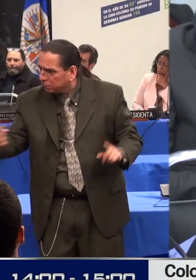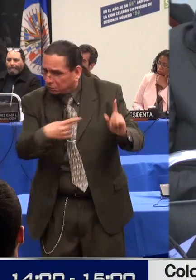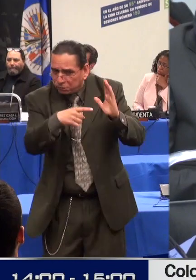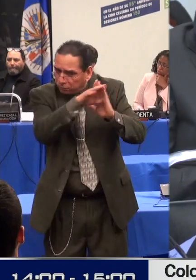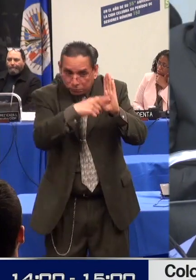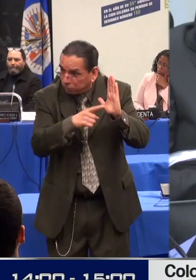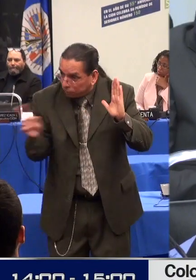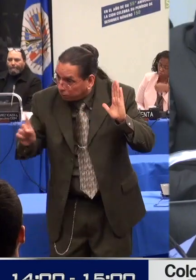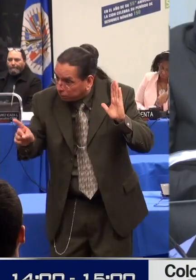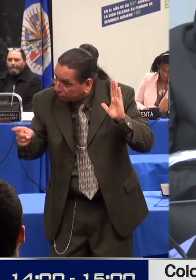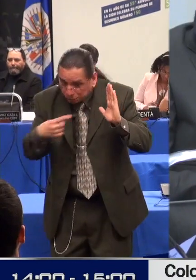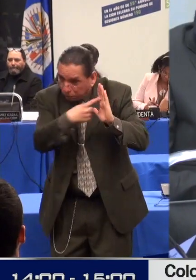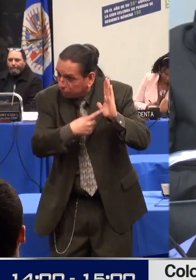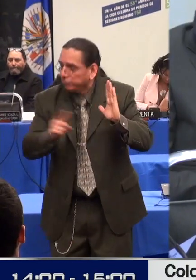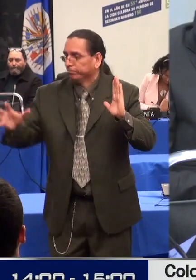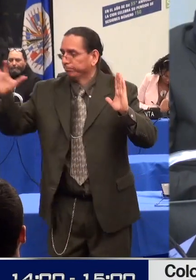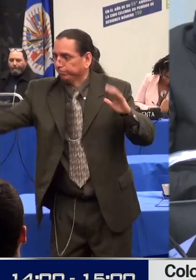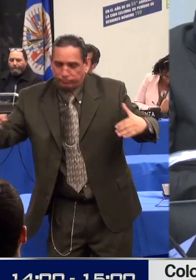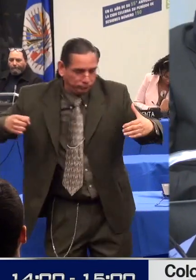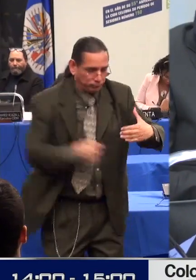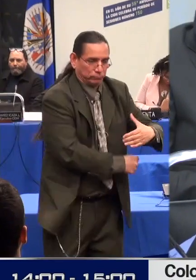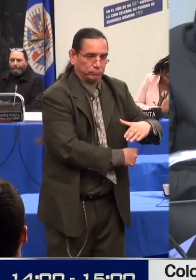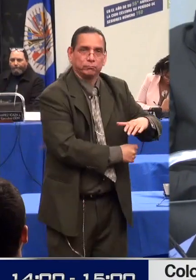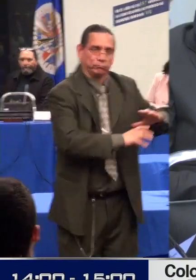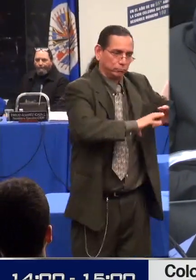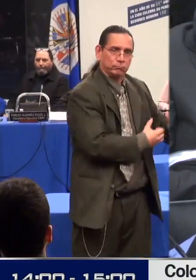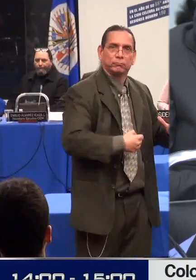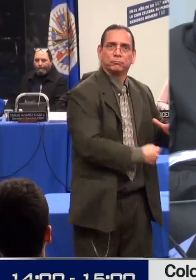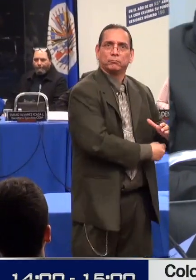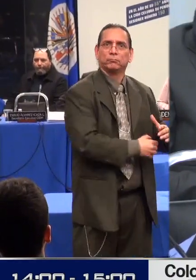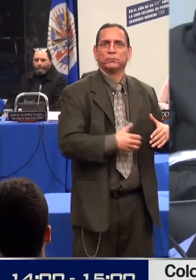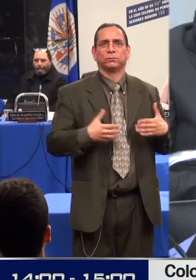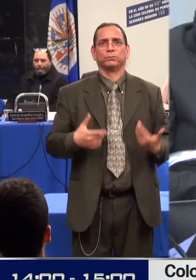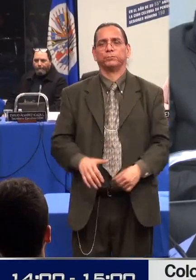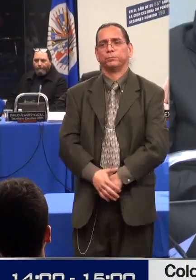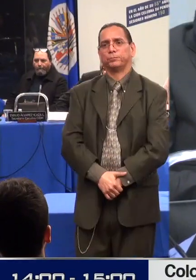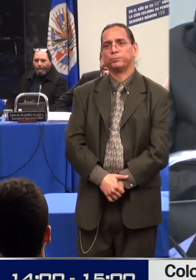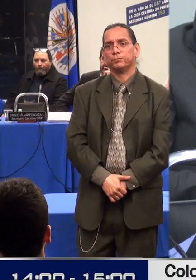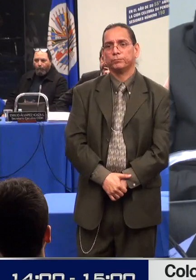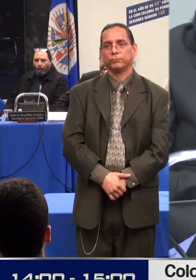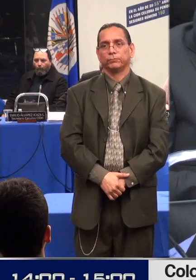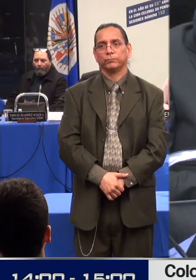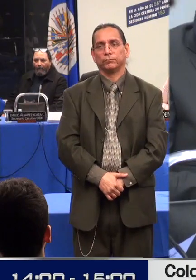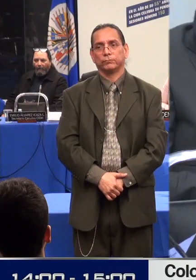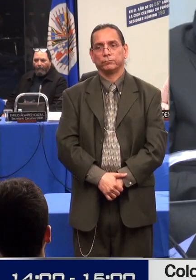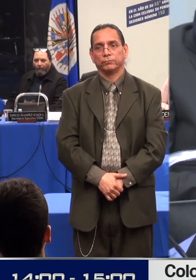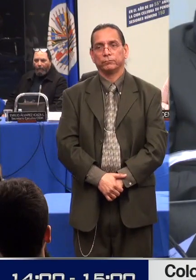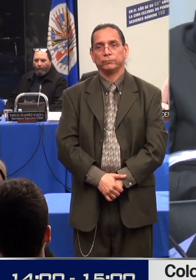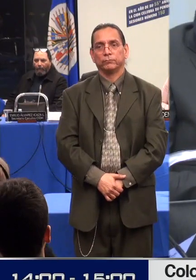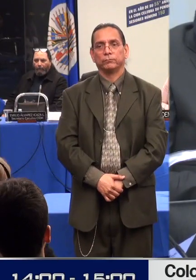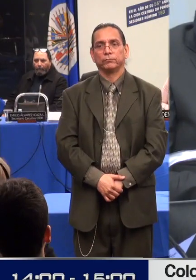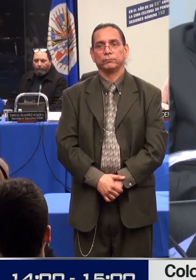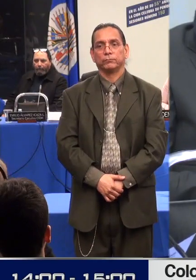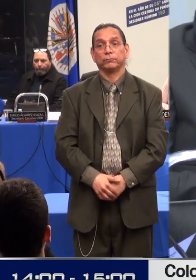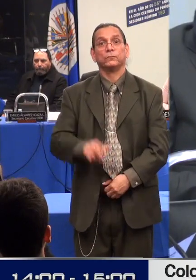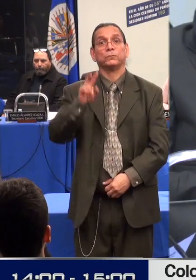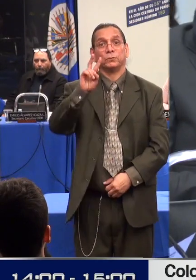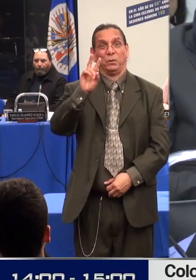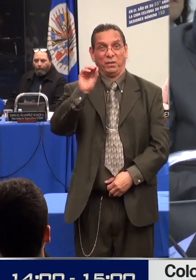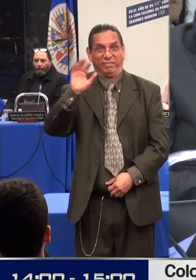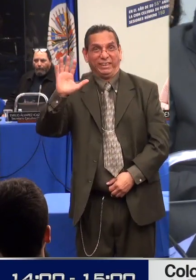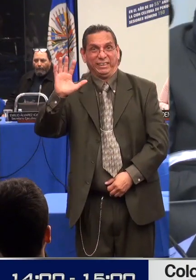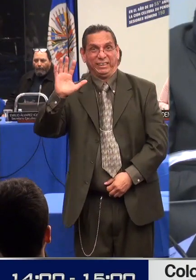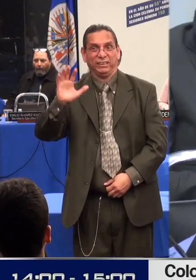2.500 asesorías relacionadas con procesos de interdicción. Un solo juzgado en Bogotá, el 7 de Familia,